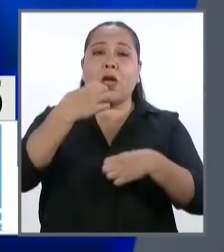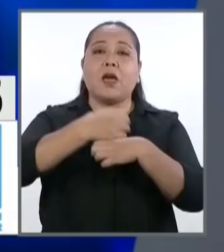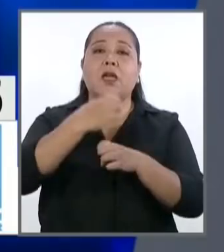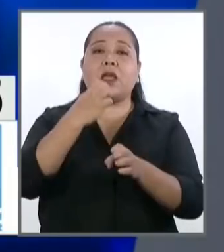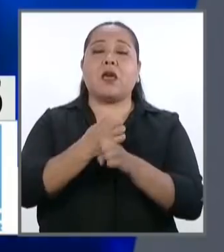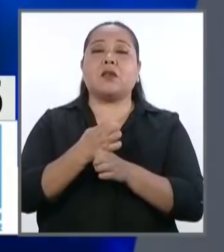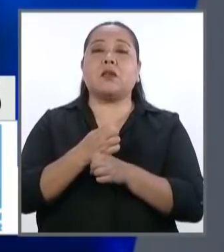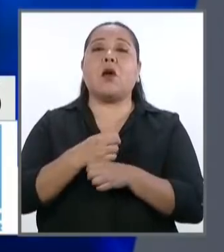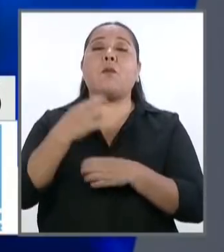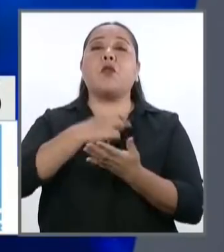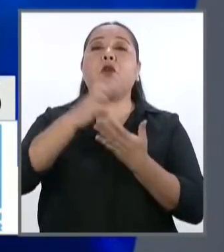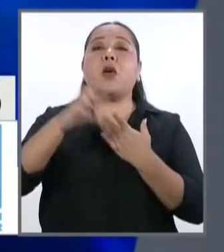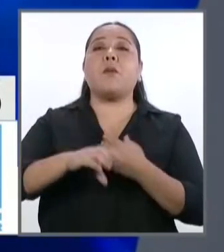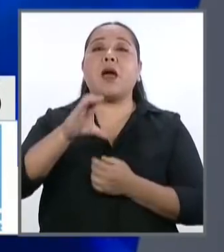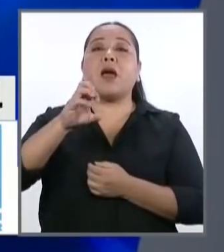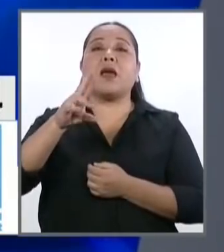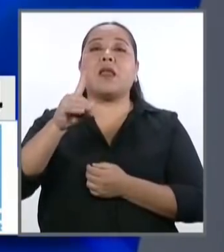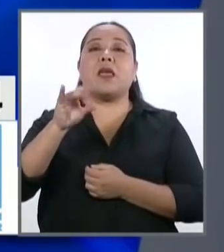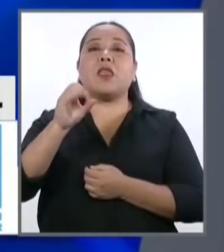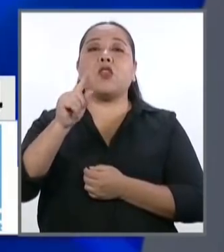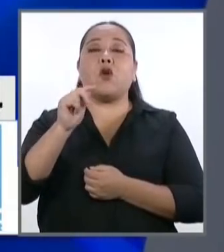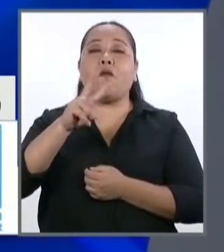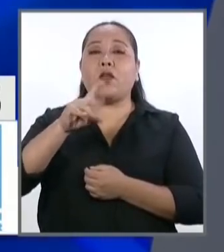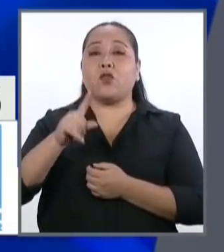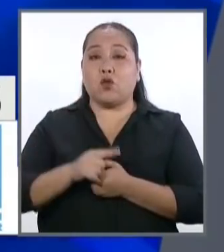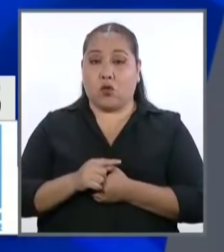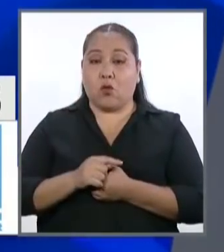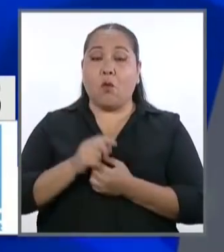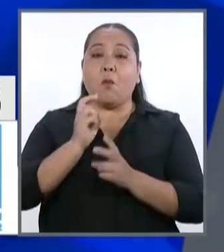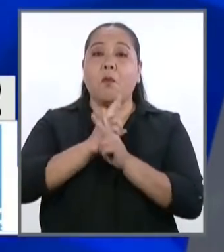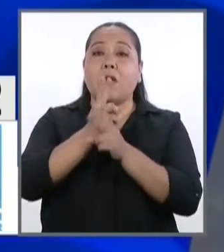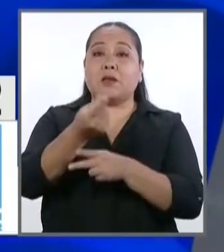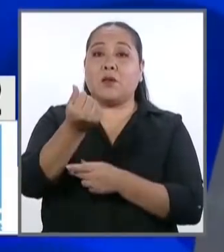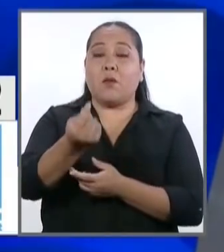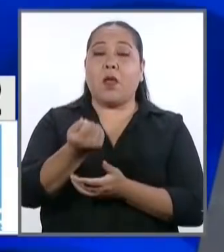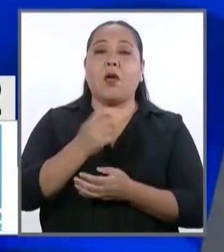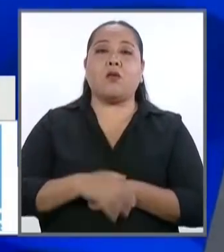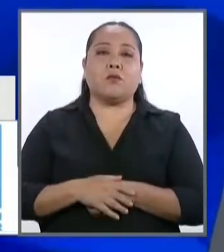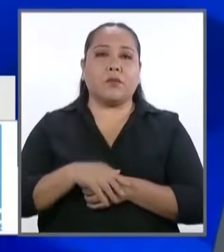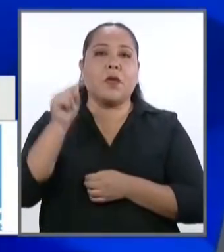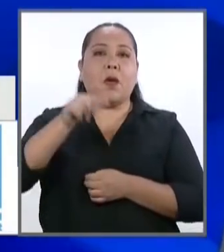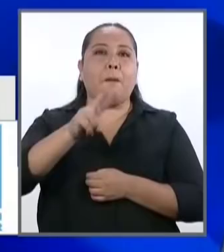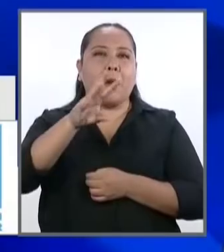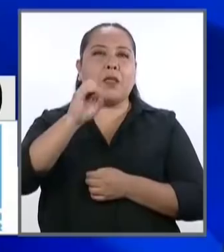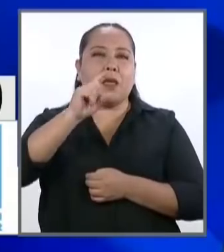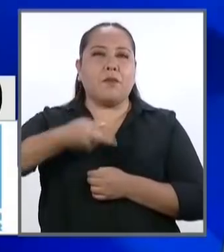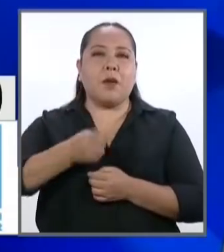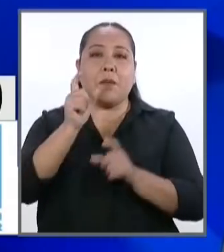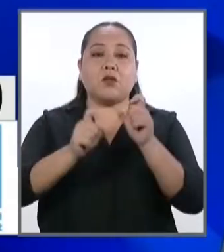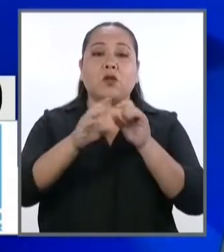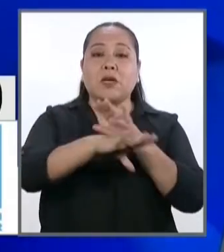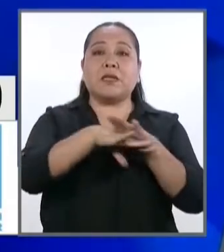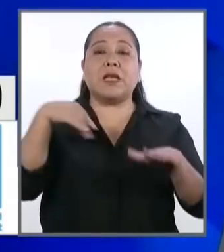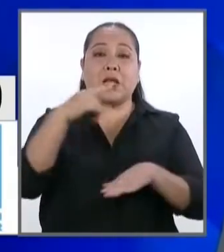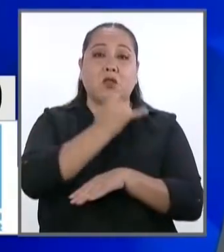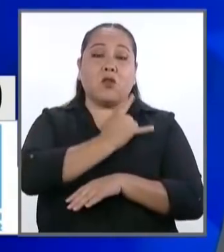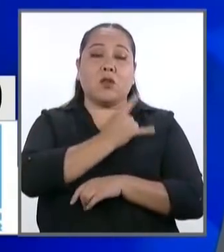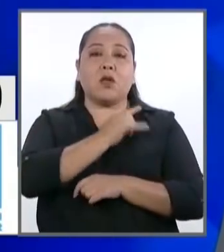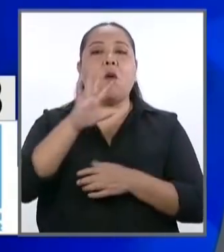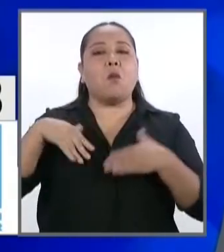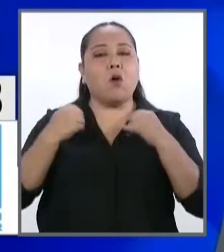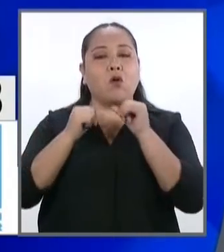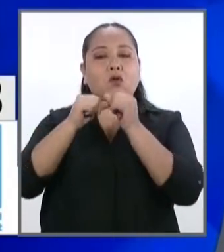programa Crédito 21, que mediante concurso público nacional permitirá que al menos 20.000 egresados universitarios puedan